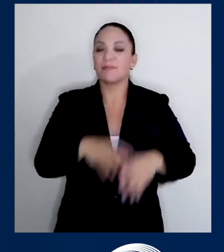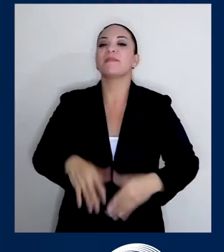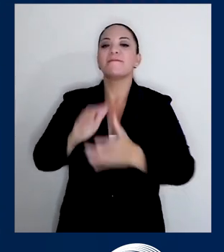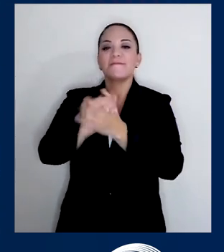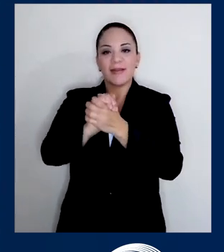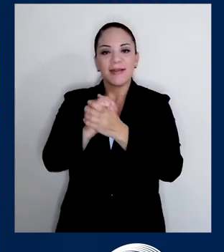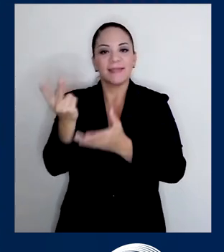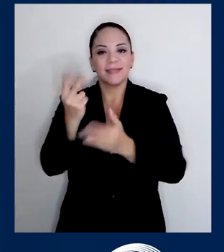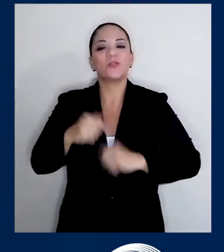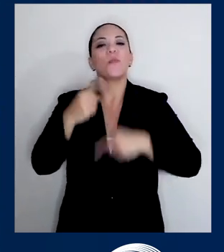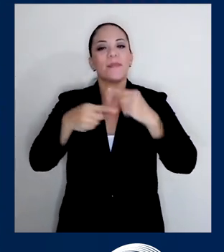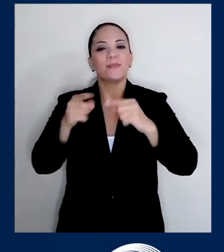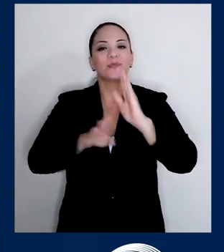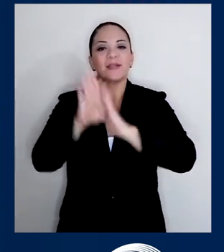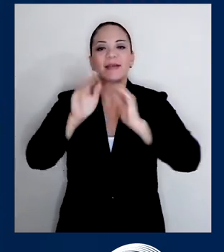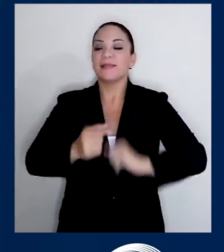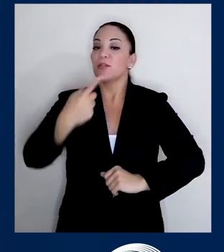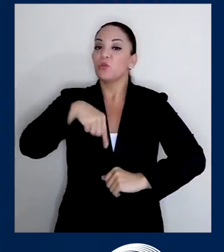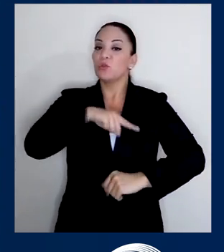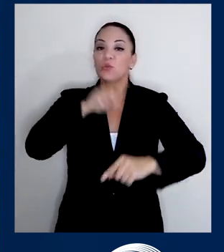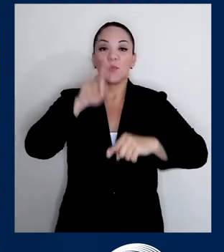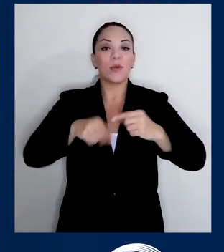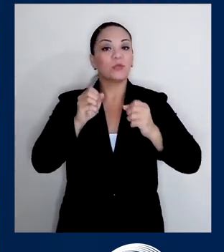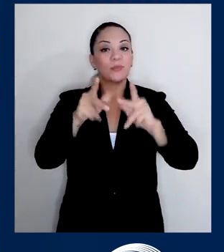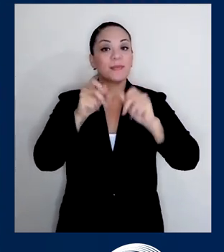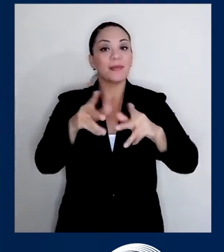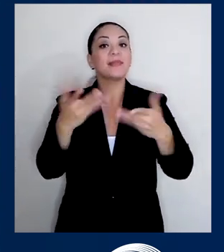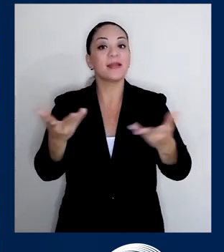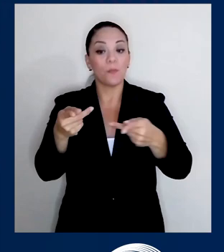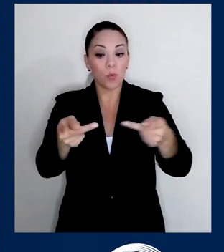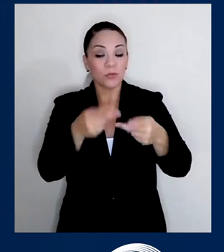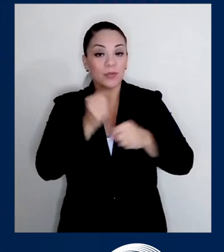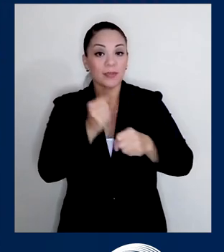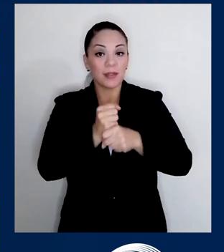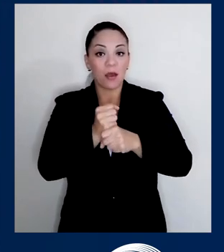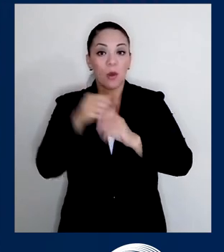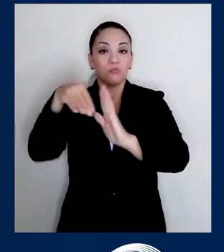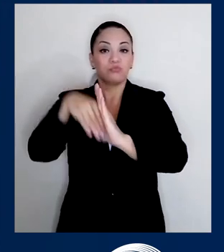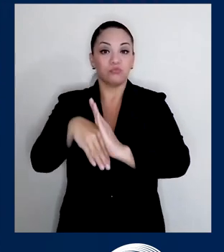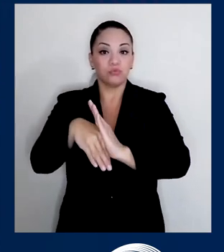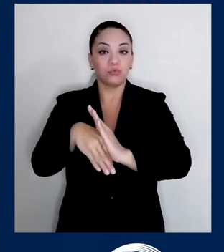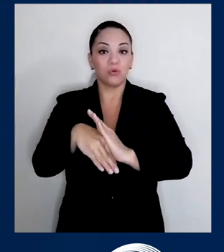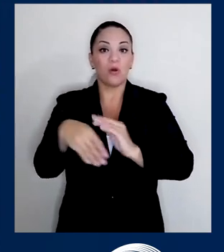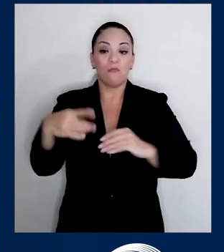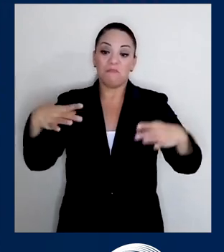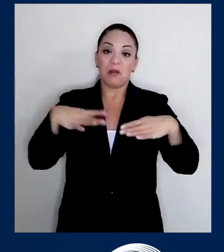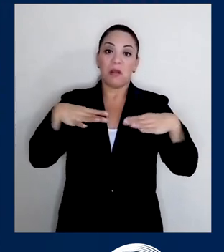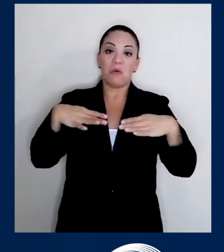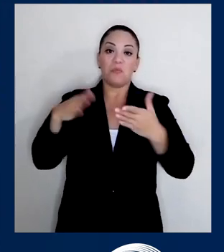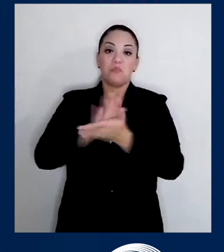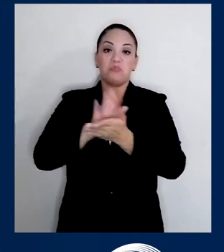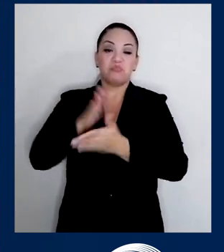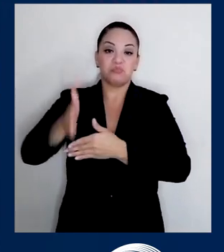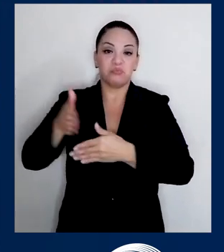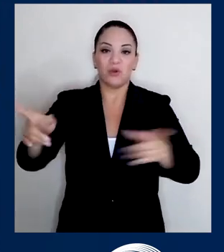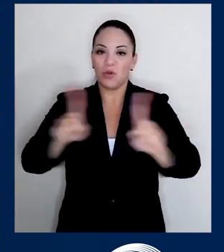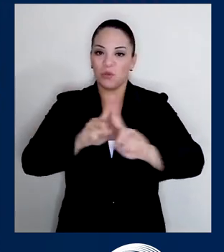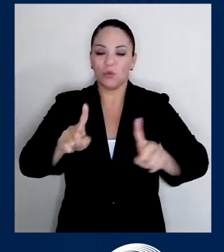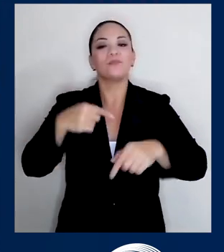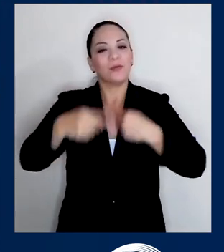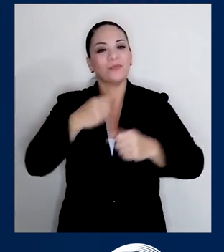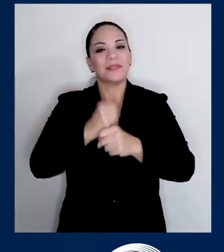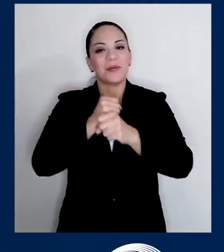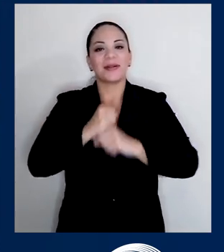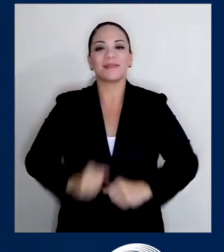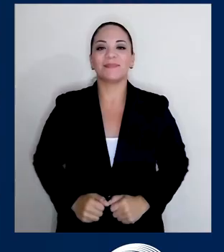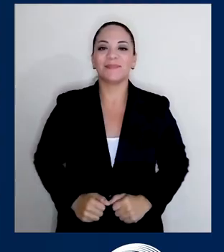vamos pa'lante, no podemos permitir que el empleo sufra por vagabondería burocrática. Así es que, dele